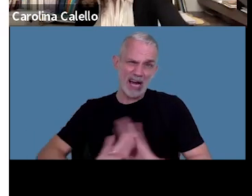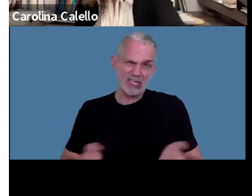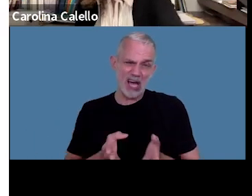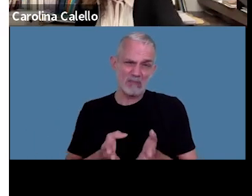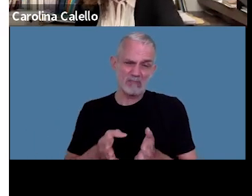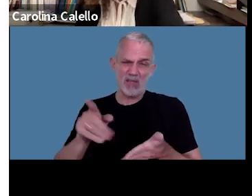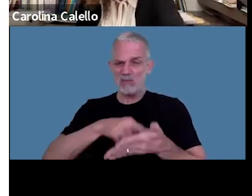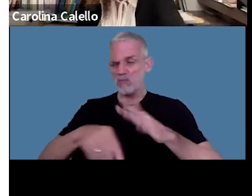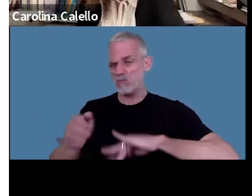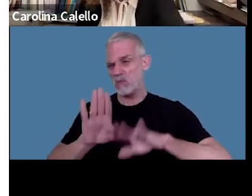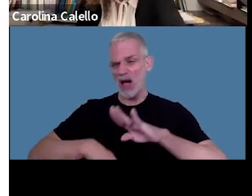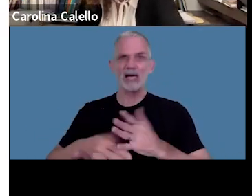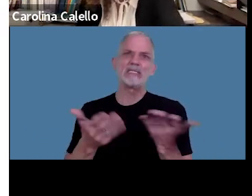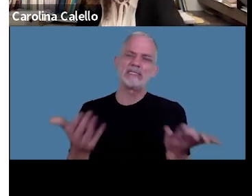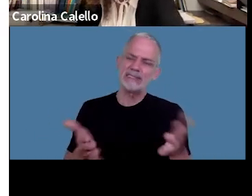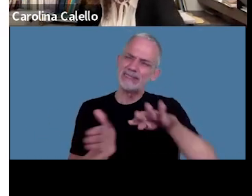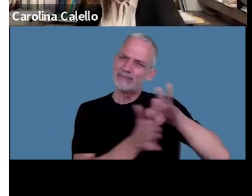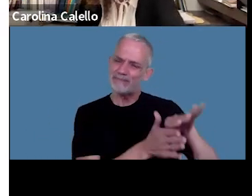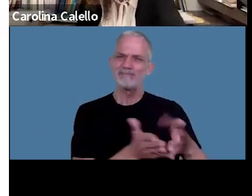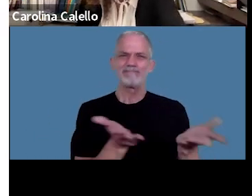bueno sacando eso